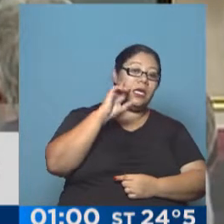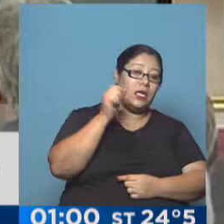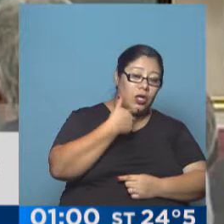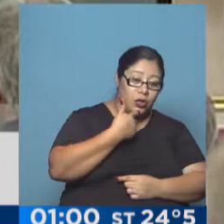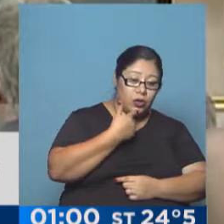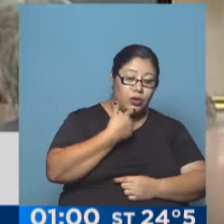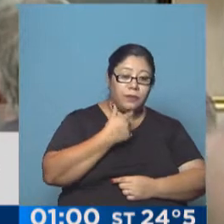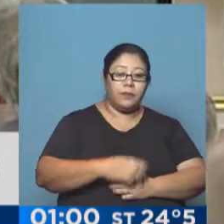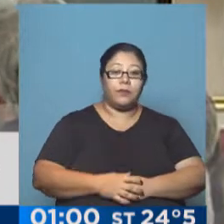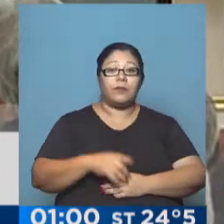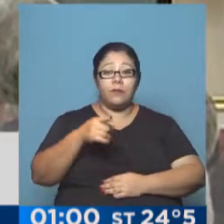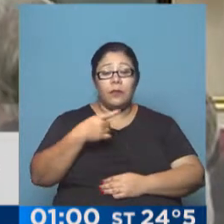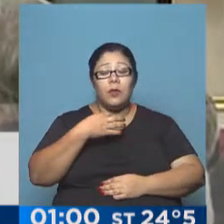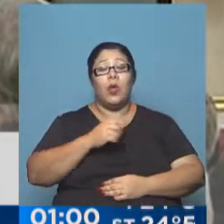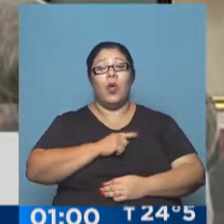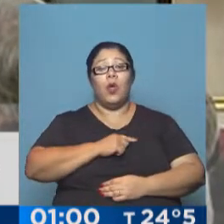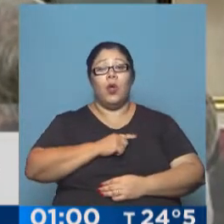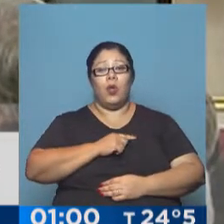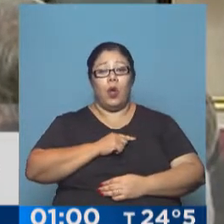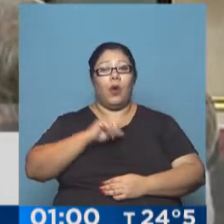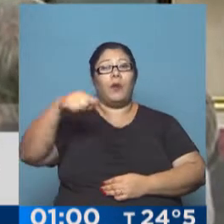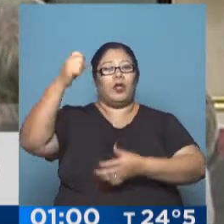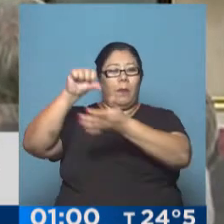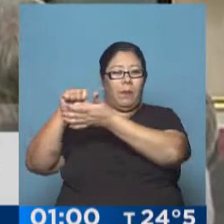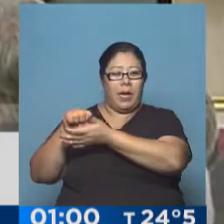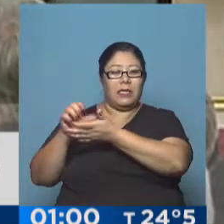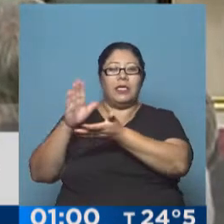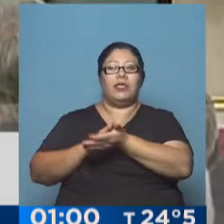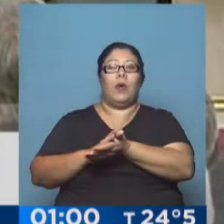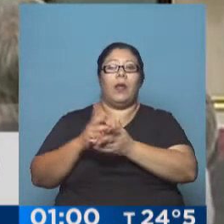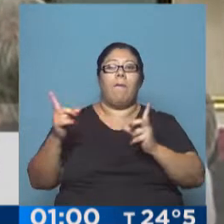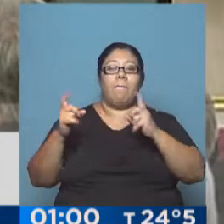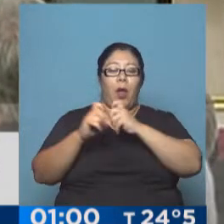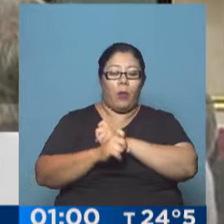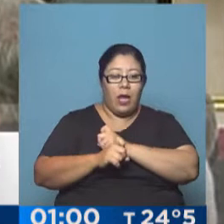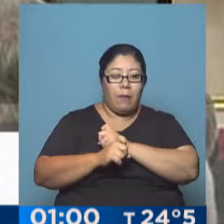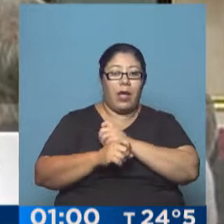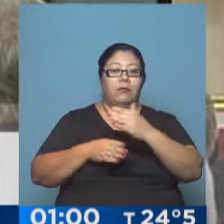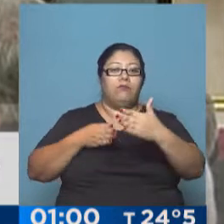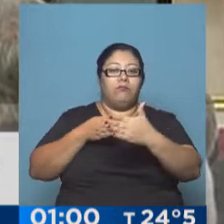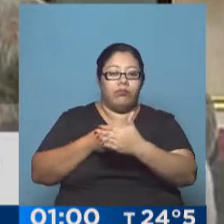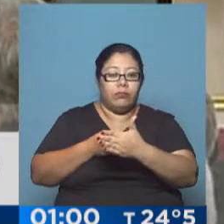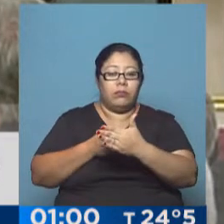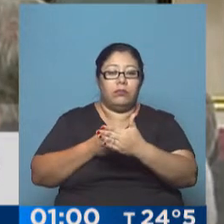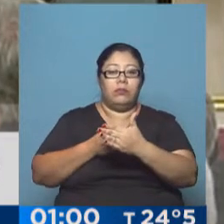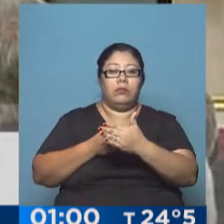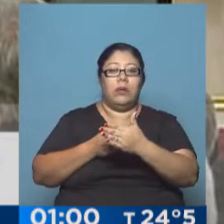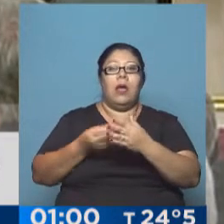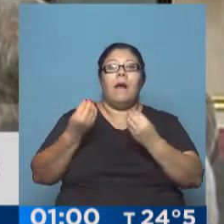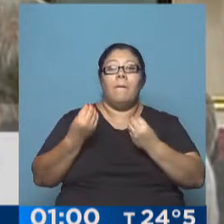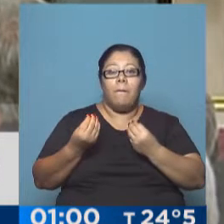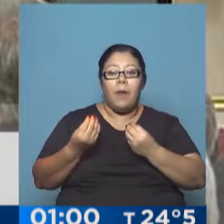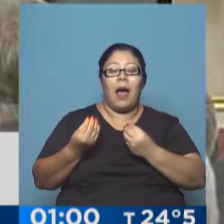aquí en esos países, por las dificultades, los obstáculos para traer a esos